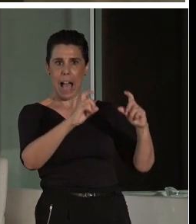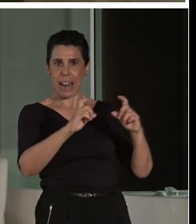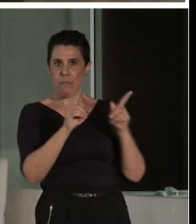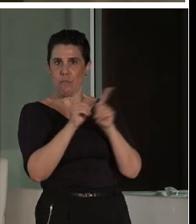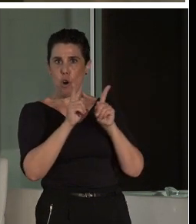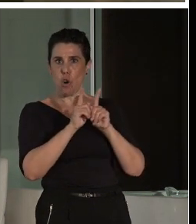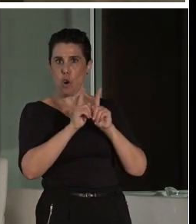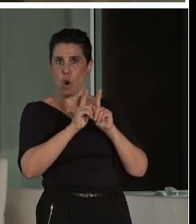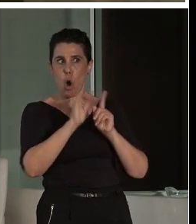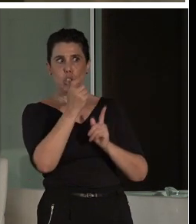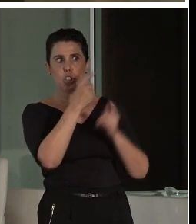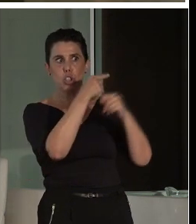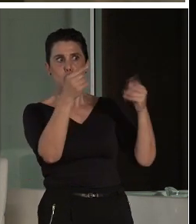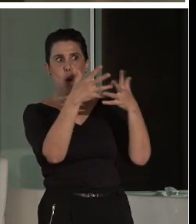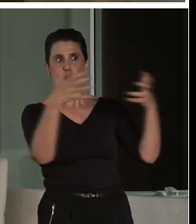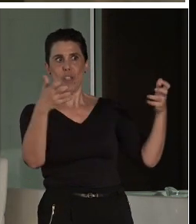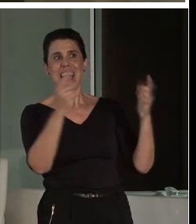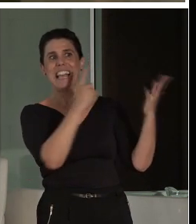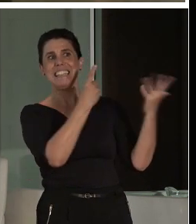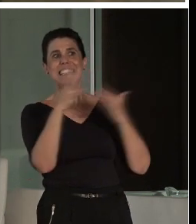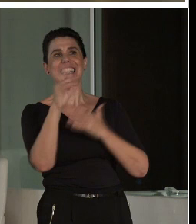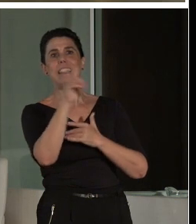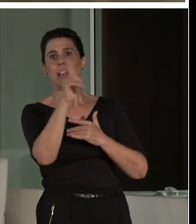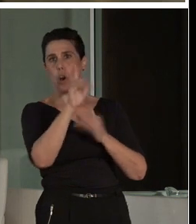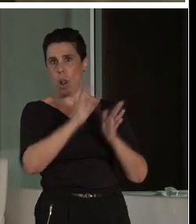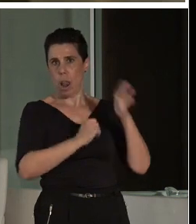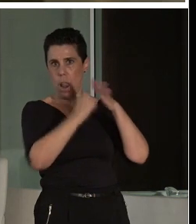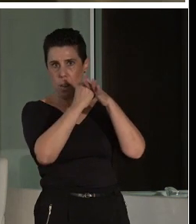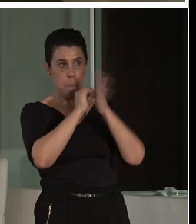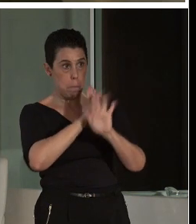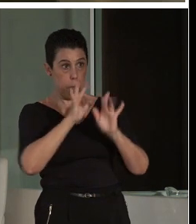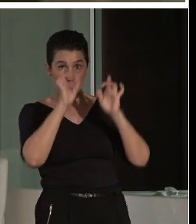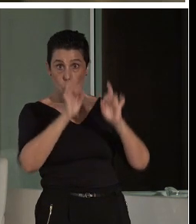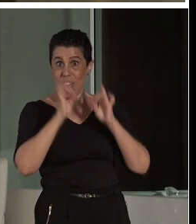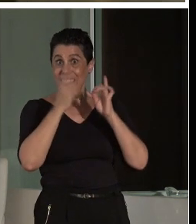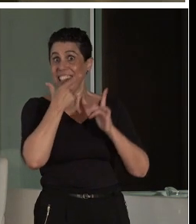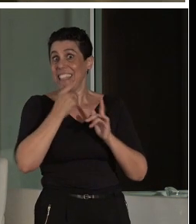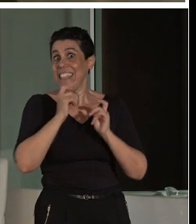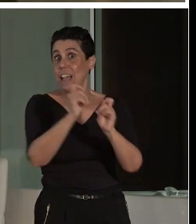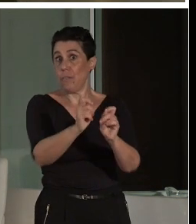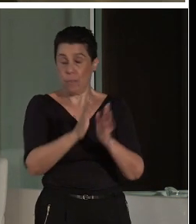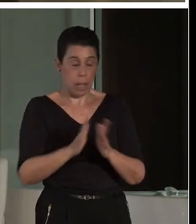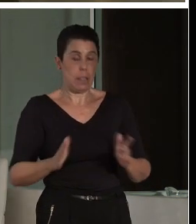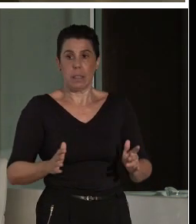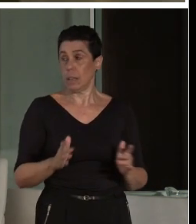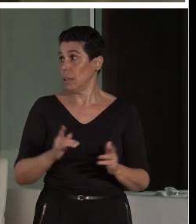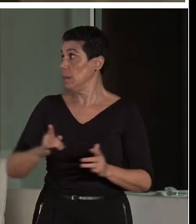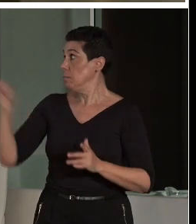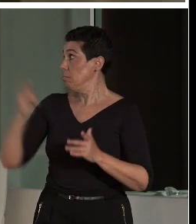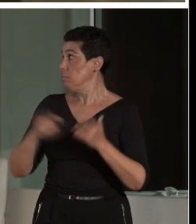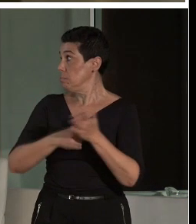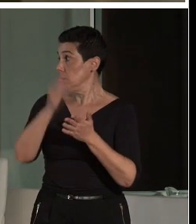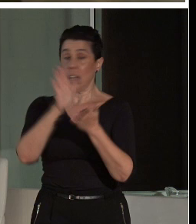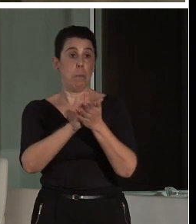caracteres. En fin, se intenta siempre… Claro, un niño. Yo ese panel a niño no me vale.